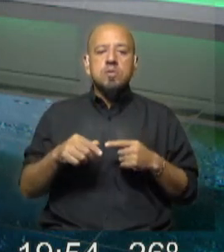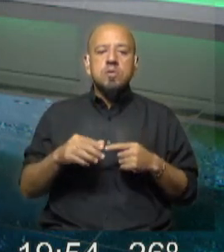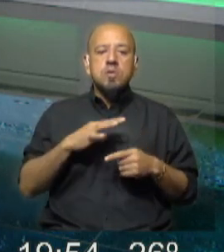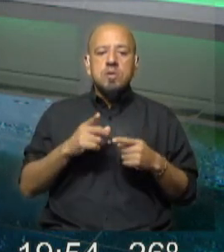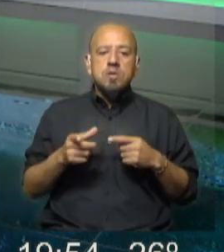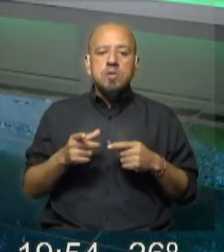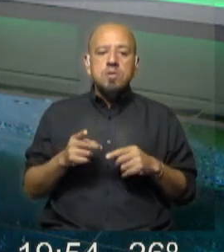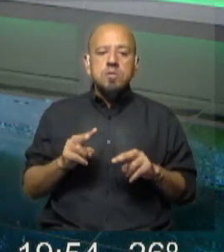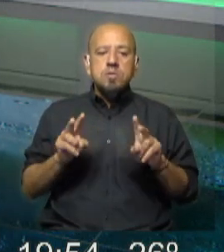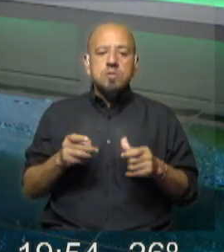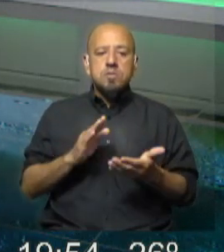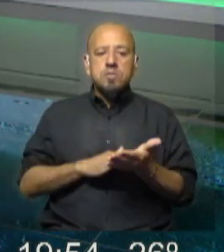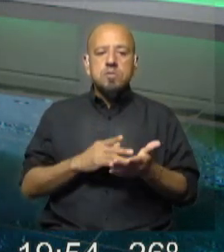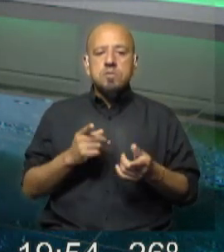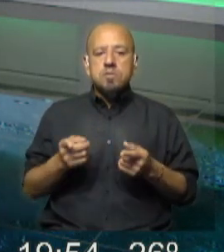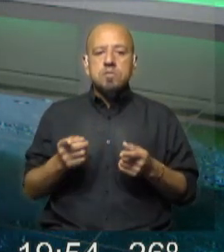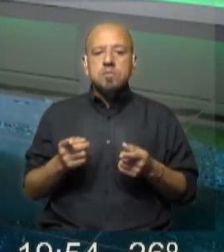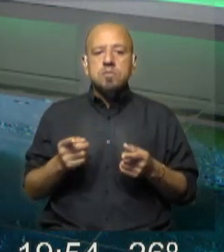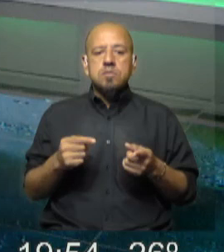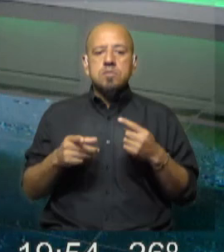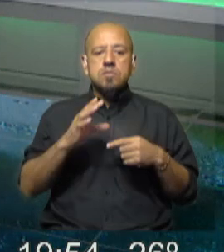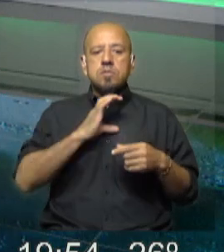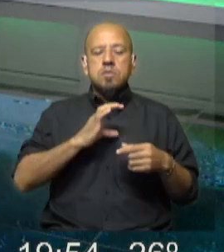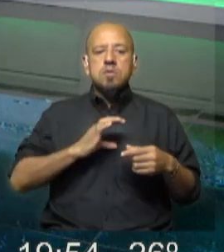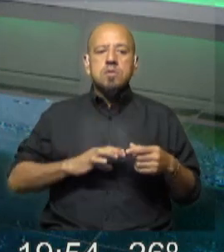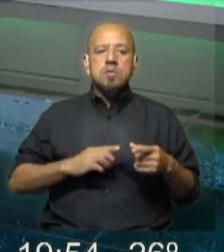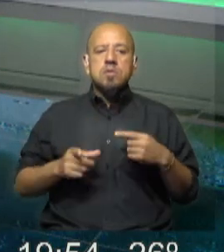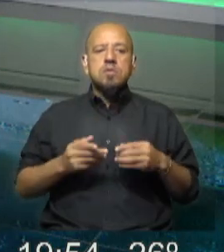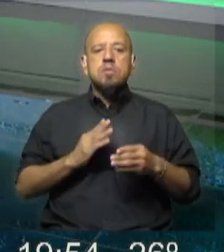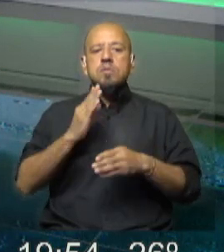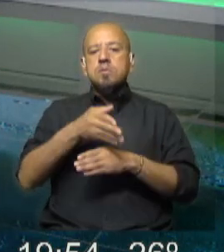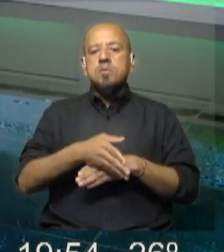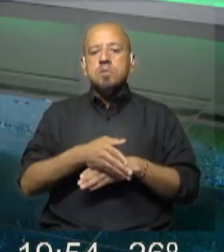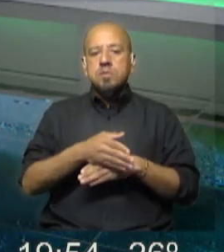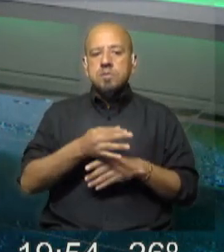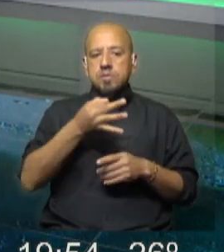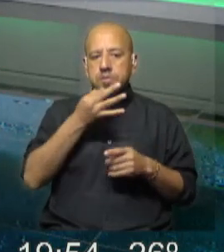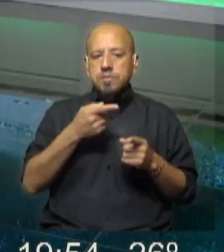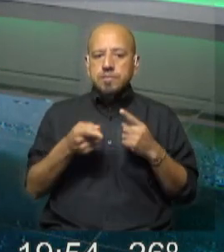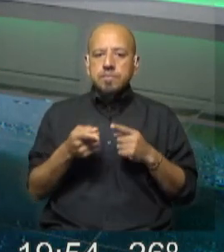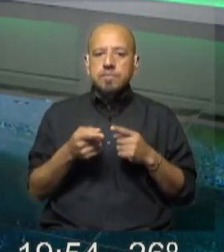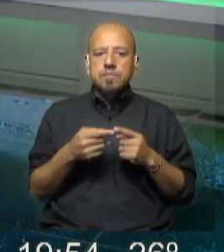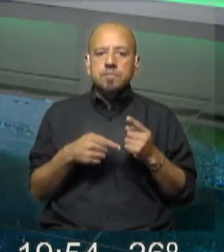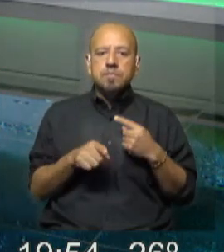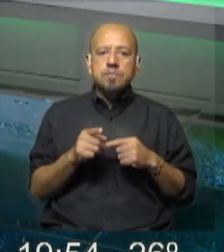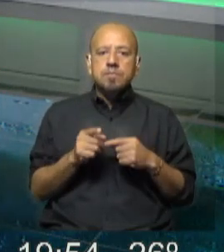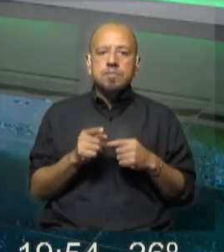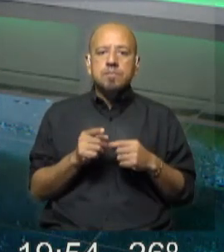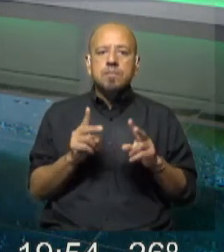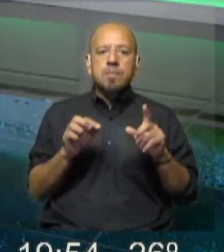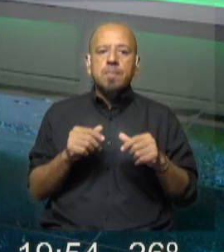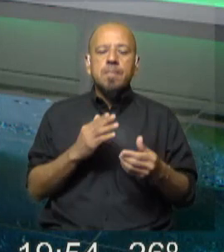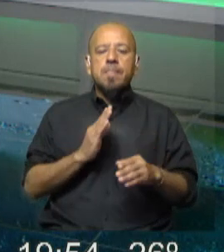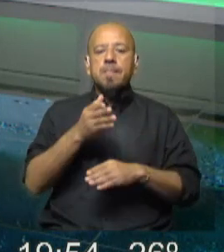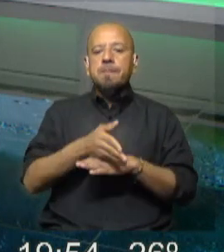sobre todo también en lo que tiene que ver con las características, con el acceso. Recién mencionaba Josefina Villamarzo, el tema del